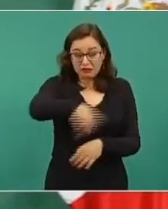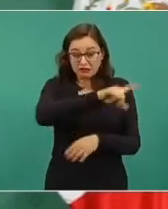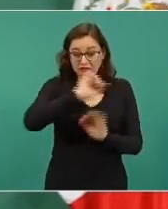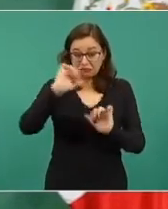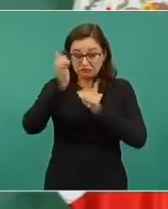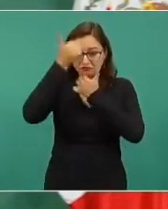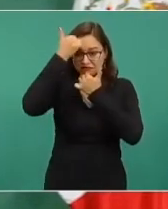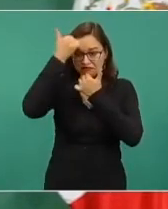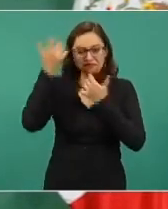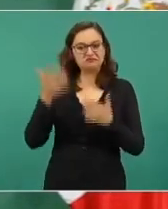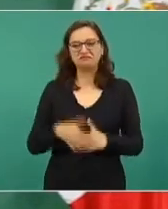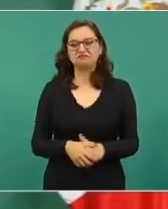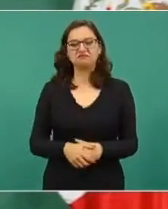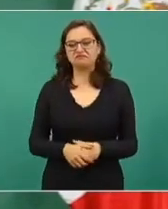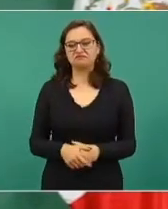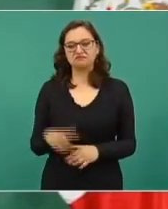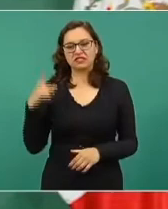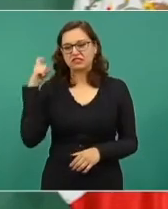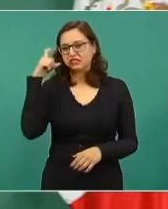de cambiarlos